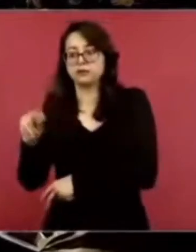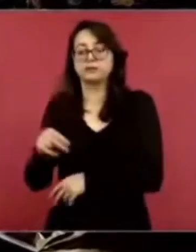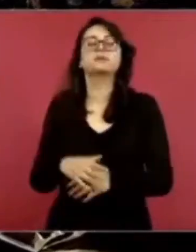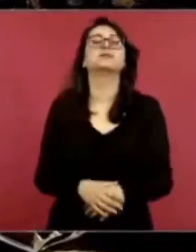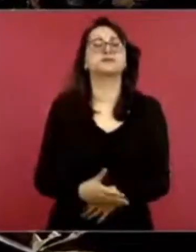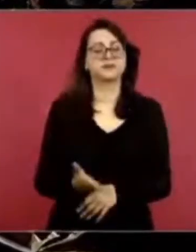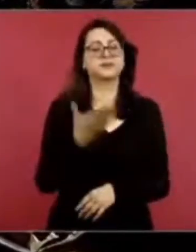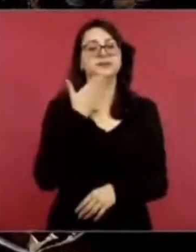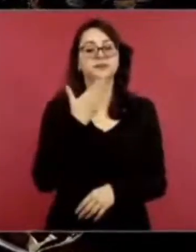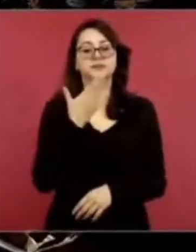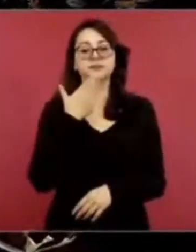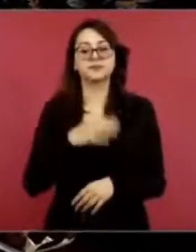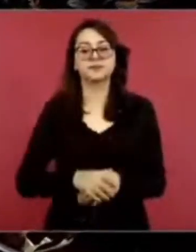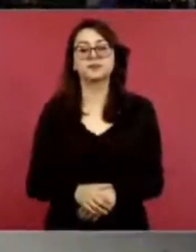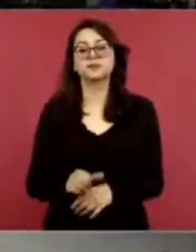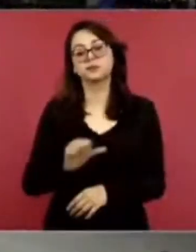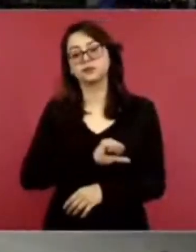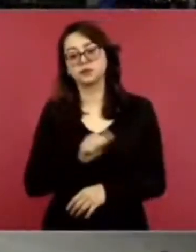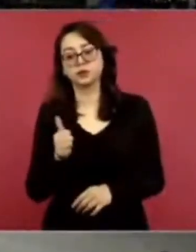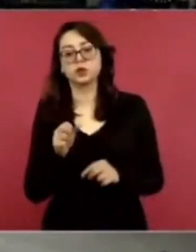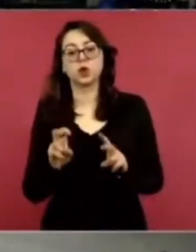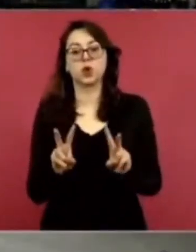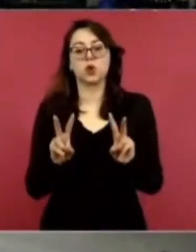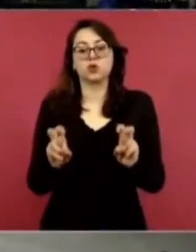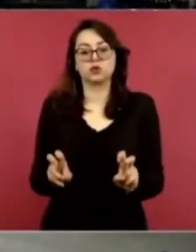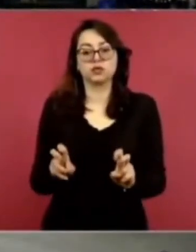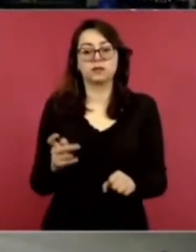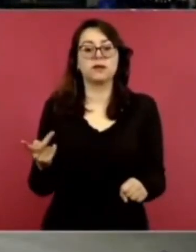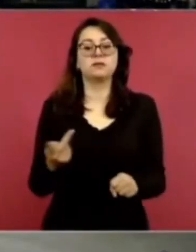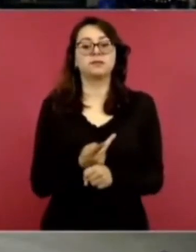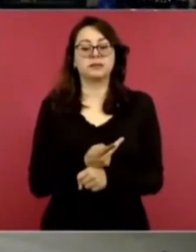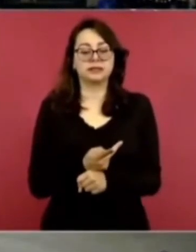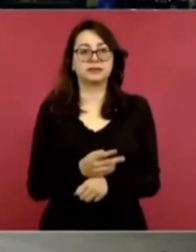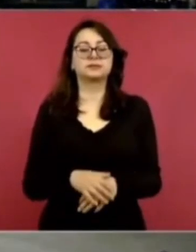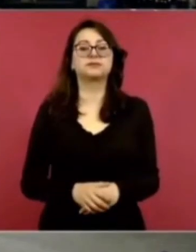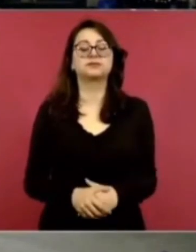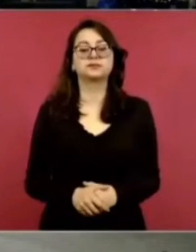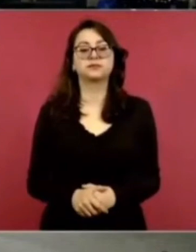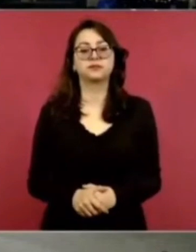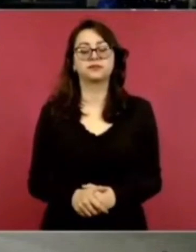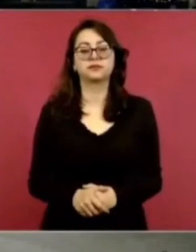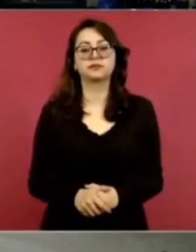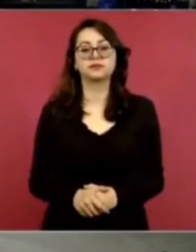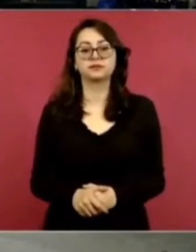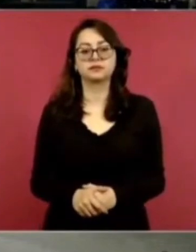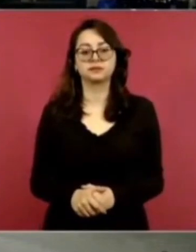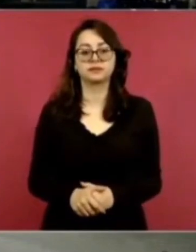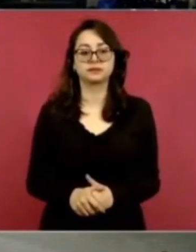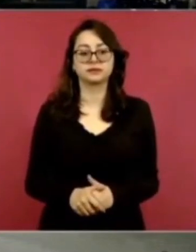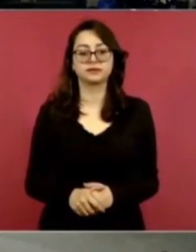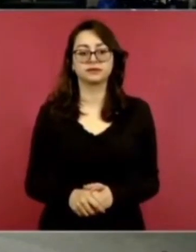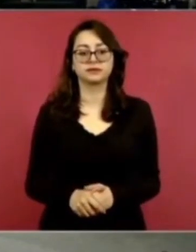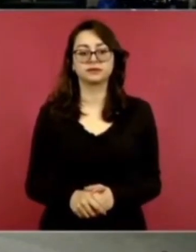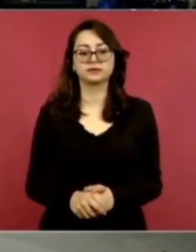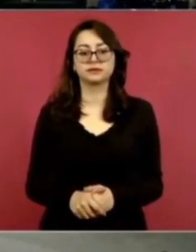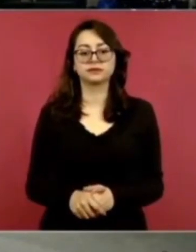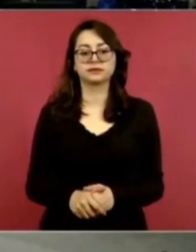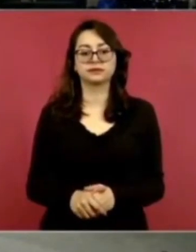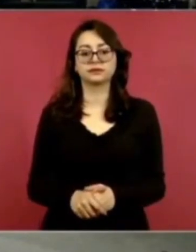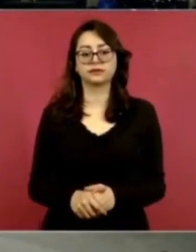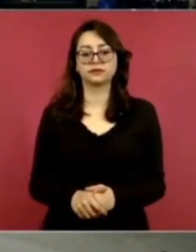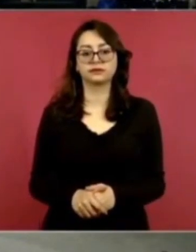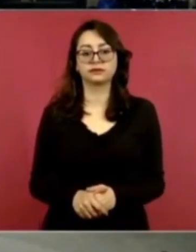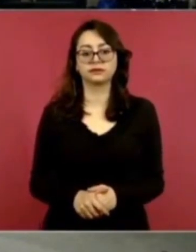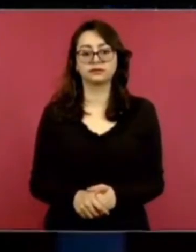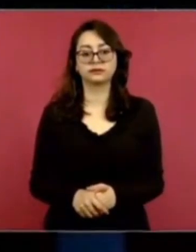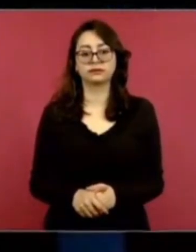Se ha quedado un poquito de lado por la información que hay en estos días, lo que pasó con lo que está pasando con los rehenes que se tienen de mexicanos